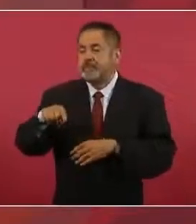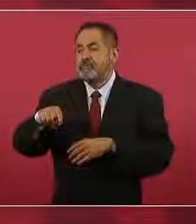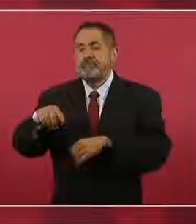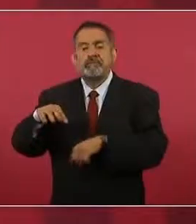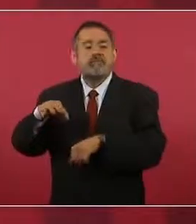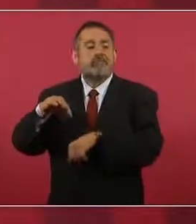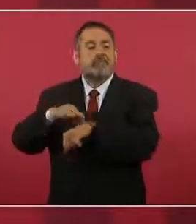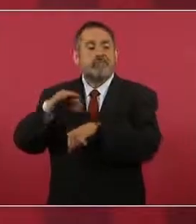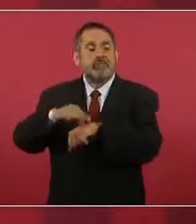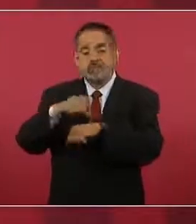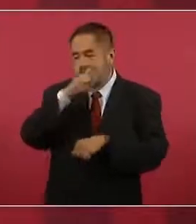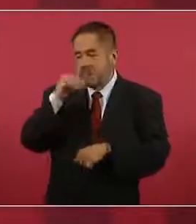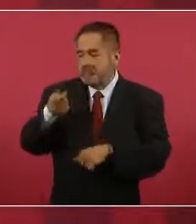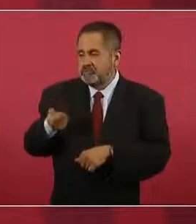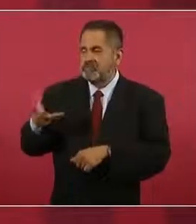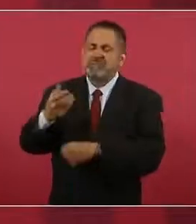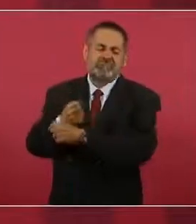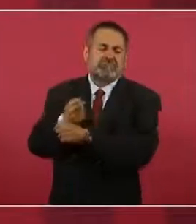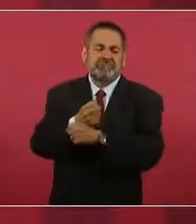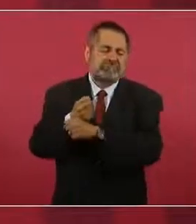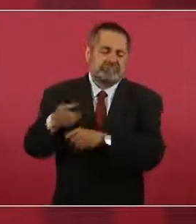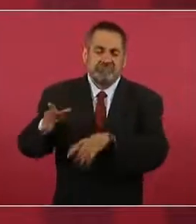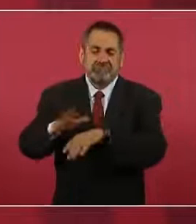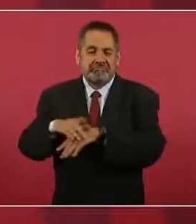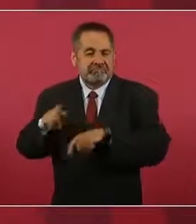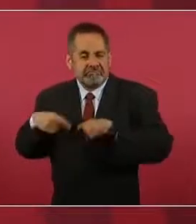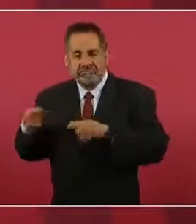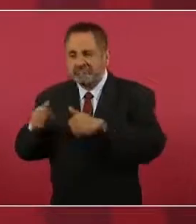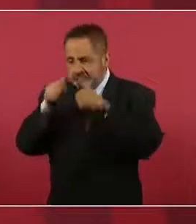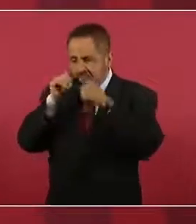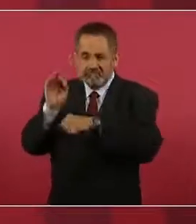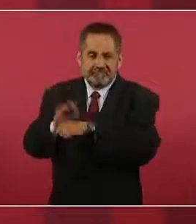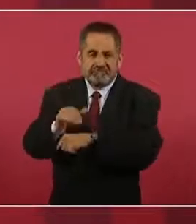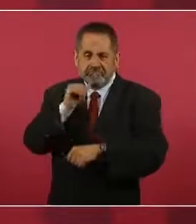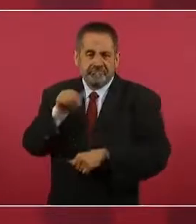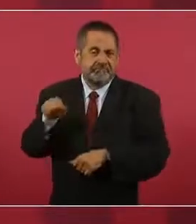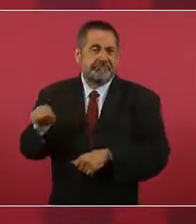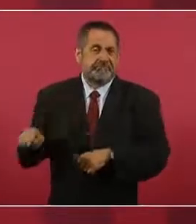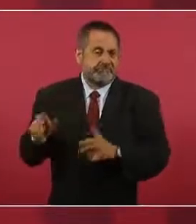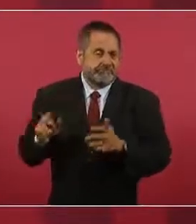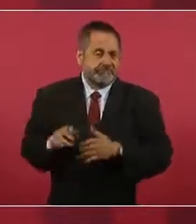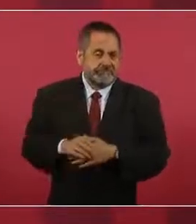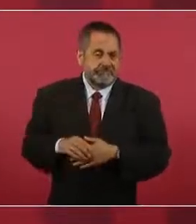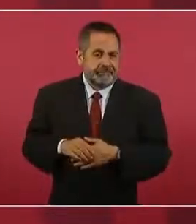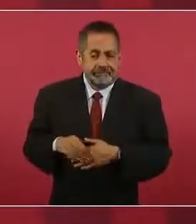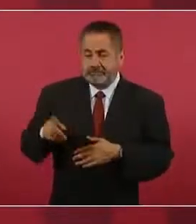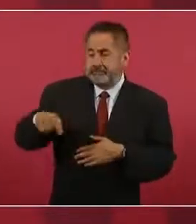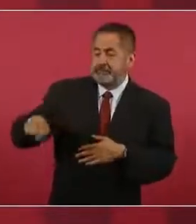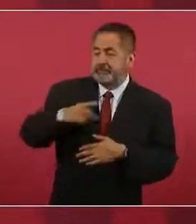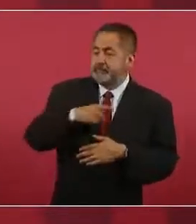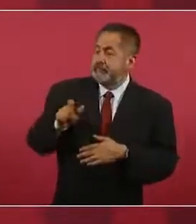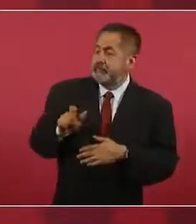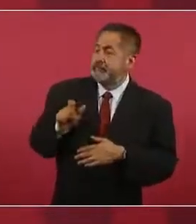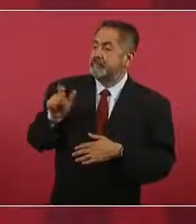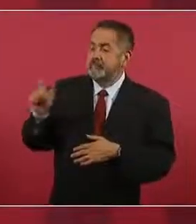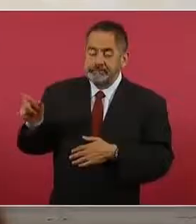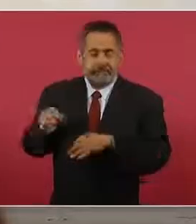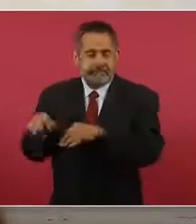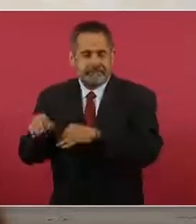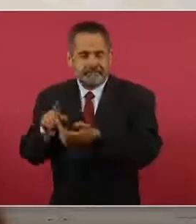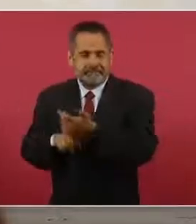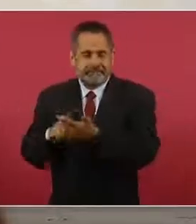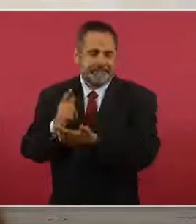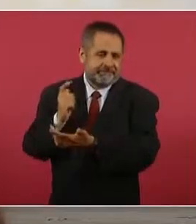porque tienen que pagar y que los